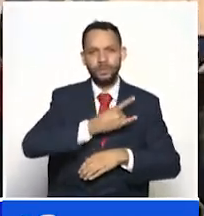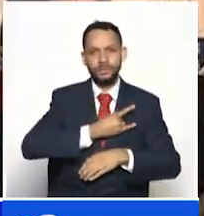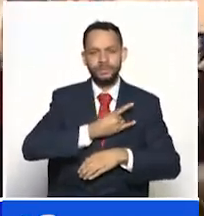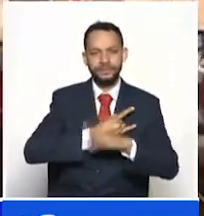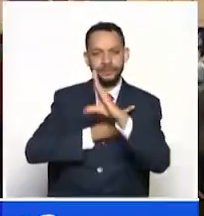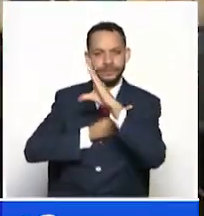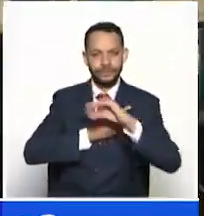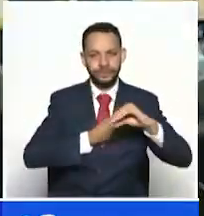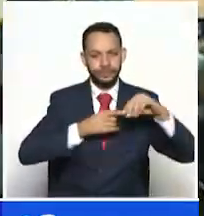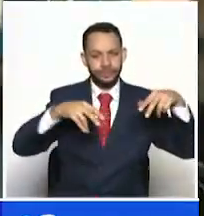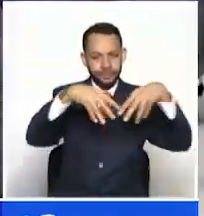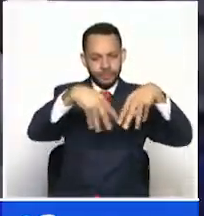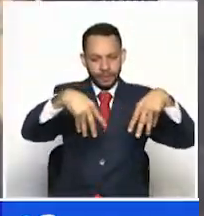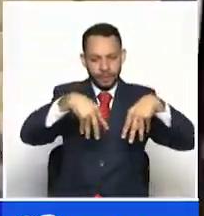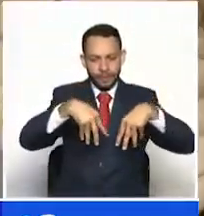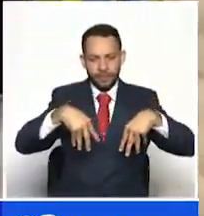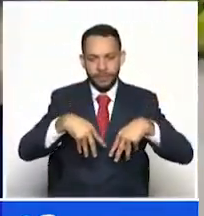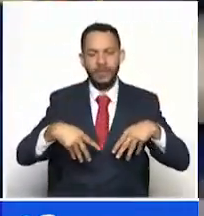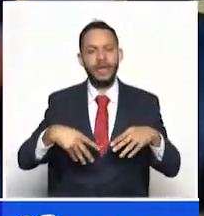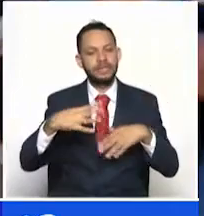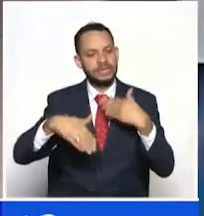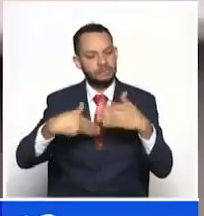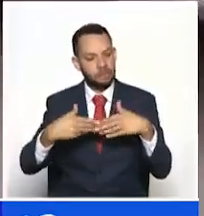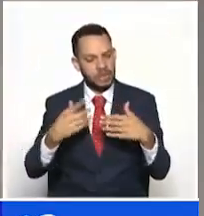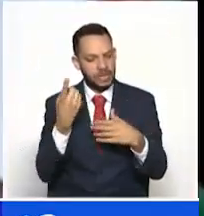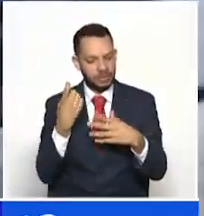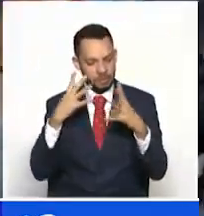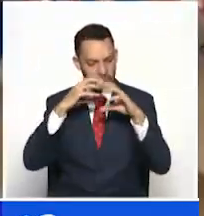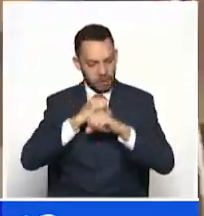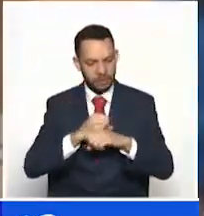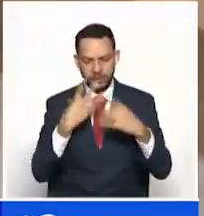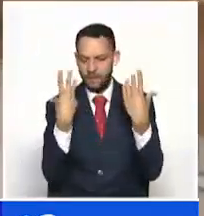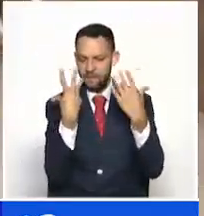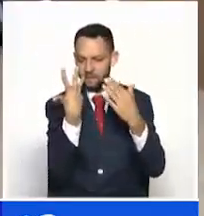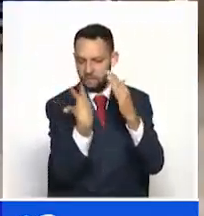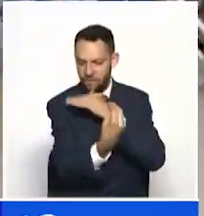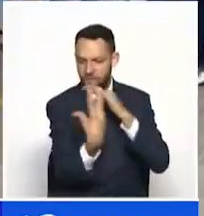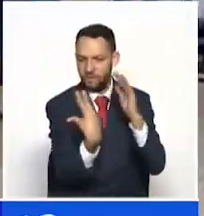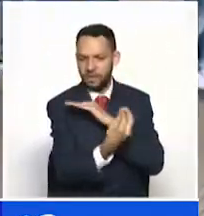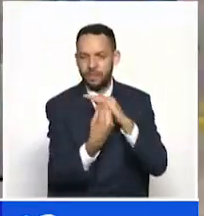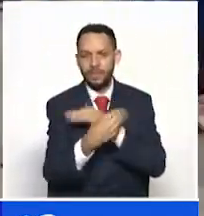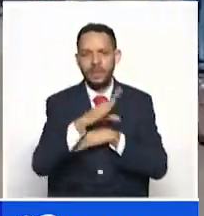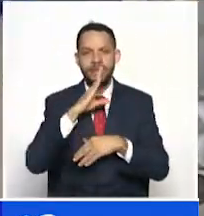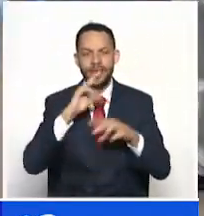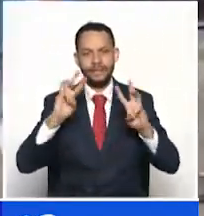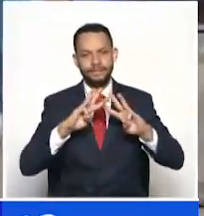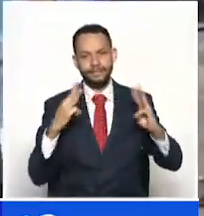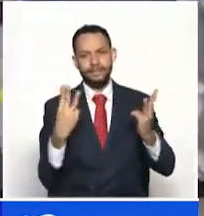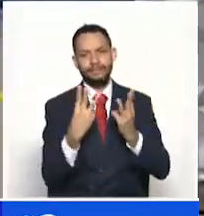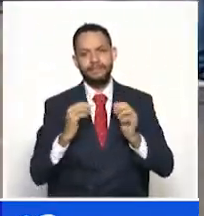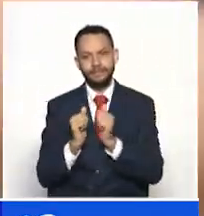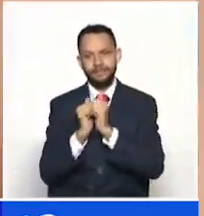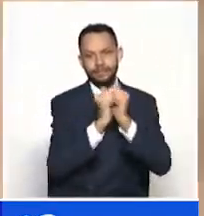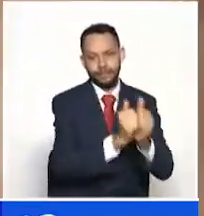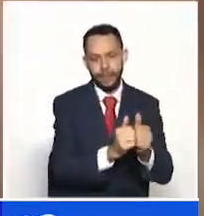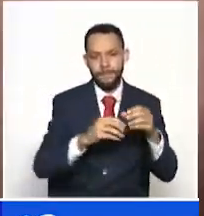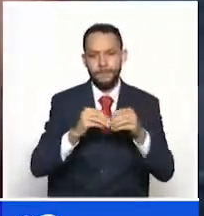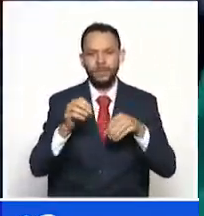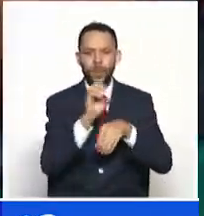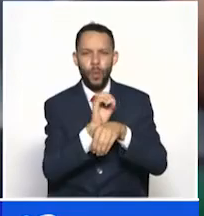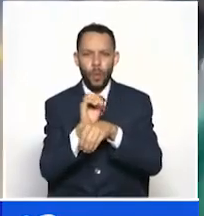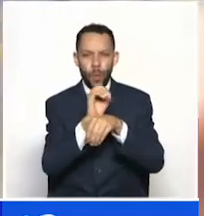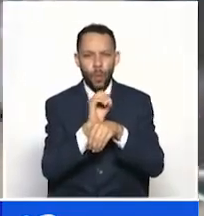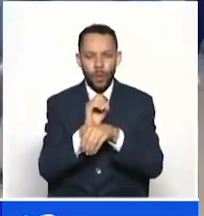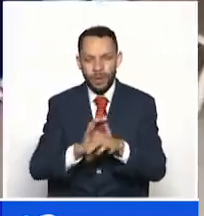desalojaron las instalaciones del alma mater. Con el acompañamiento de los organismos de defensa de los derechos humanos, organizaciones regionales de este mismo